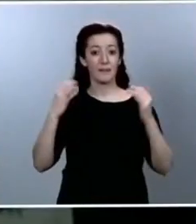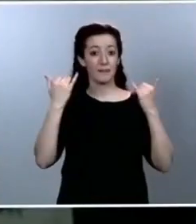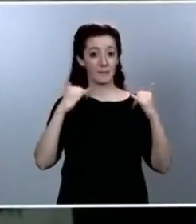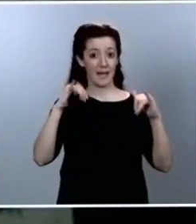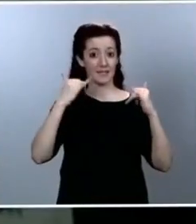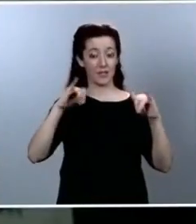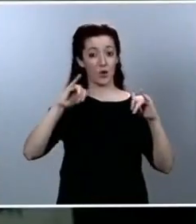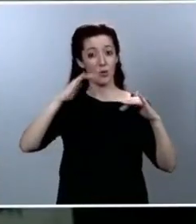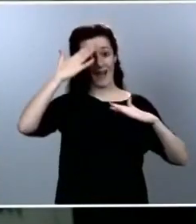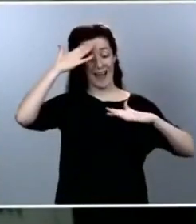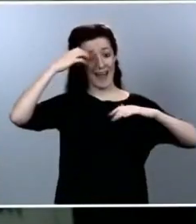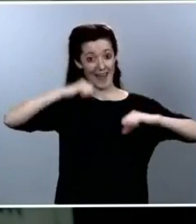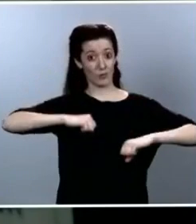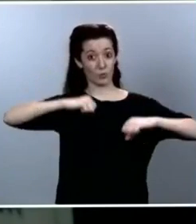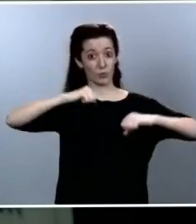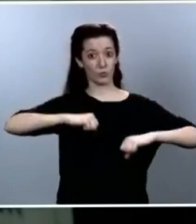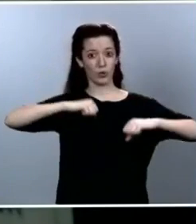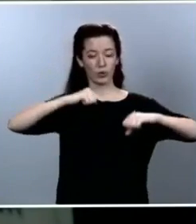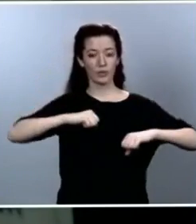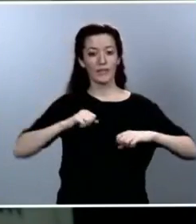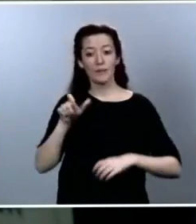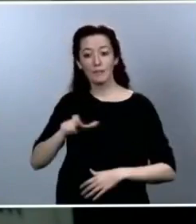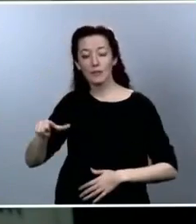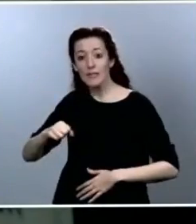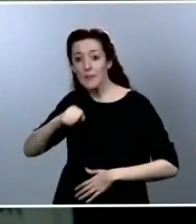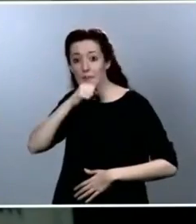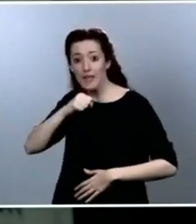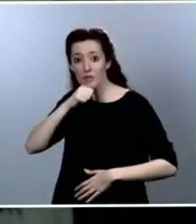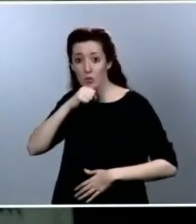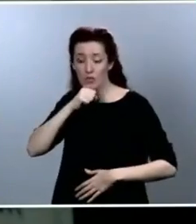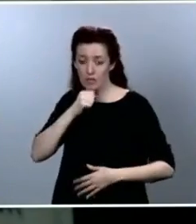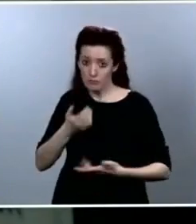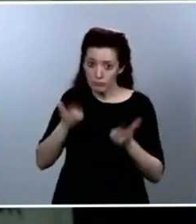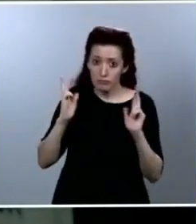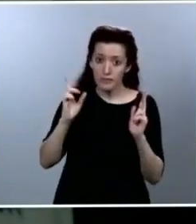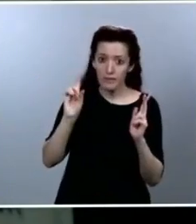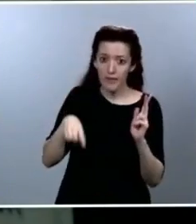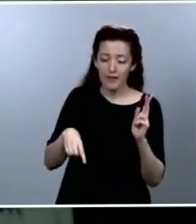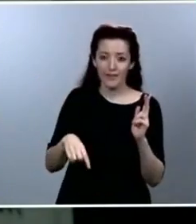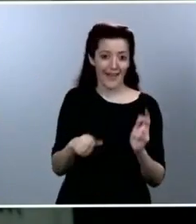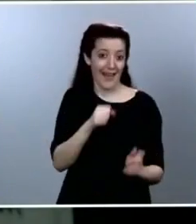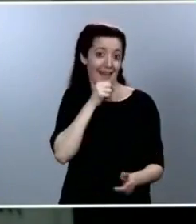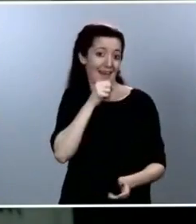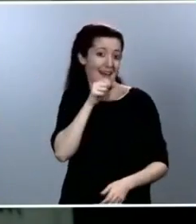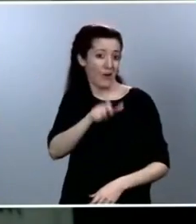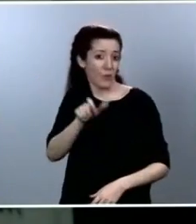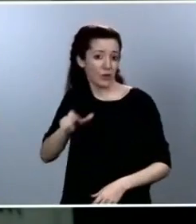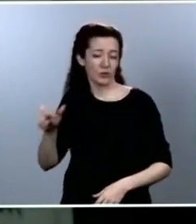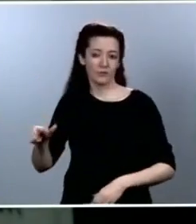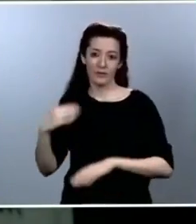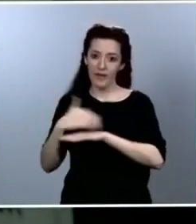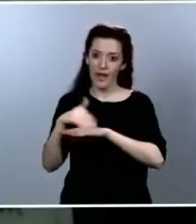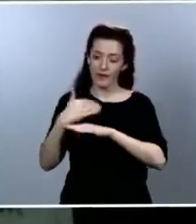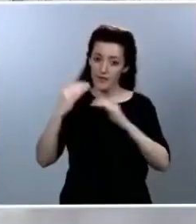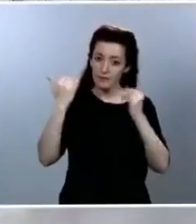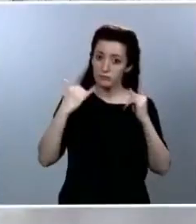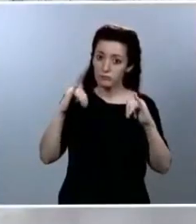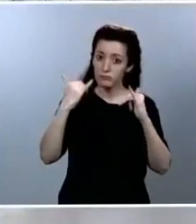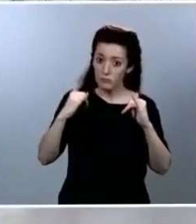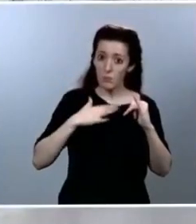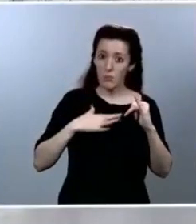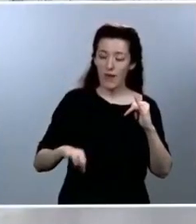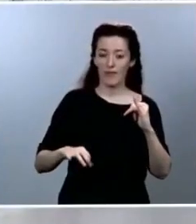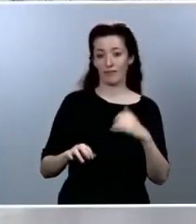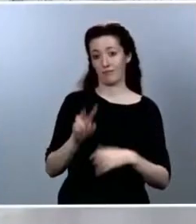volviendo a la pregunta de mi compañera Ana Martín. Si nuestros abuelos van a poder salir a la calle a partir del día 2, otra cuestión. El